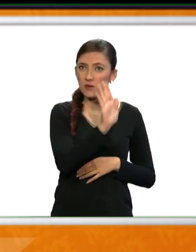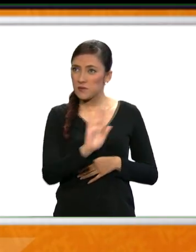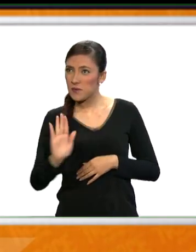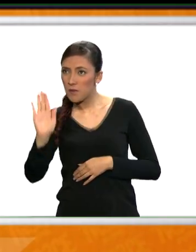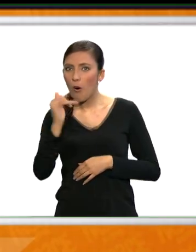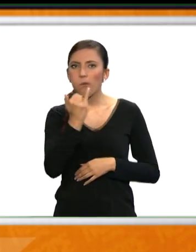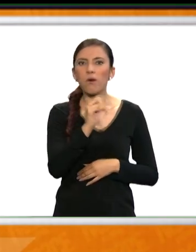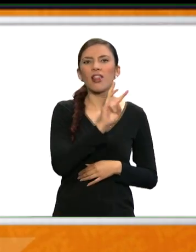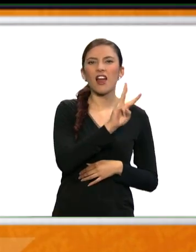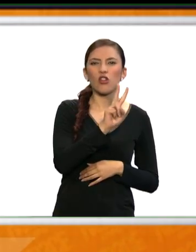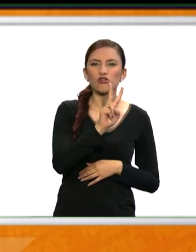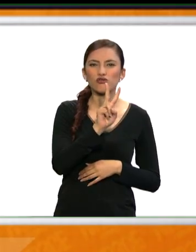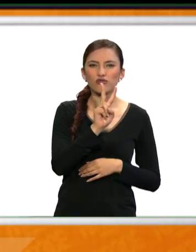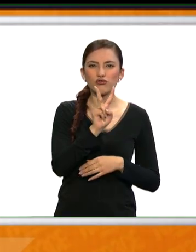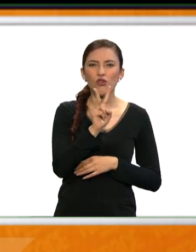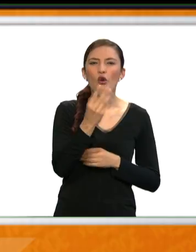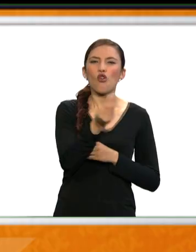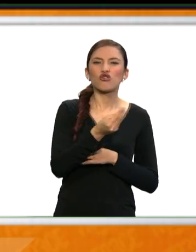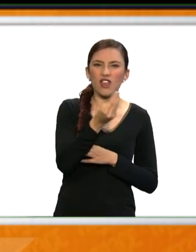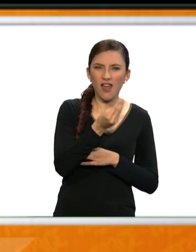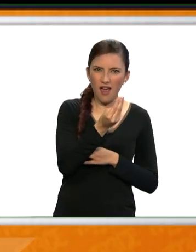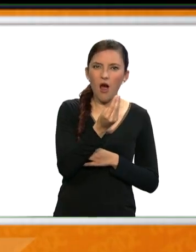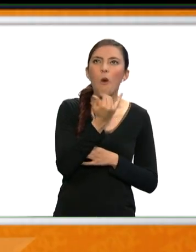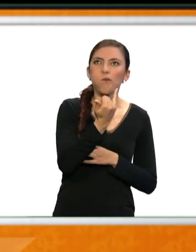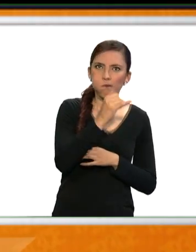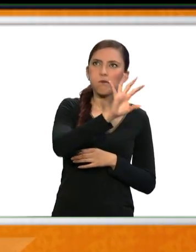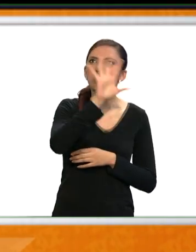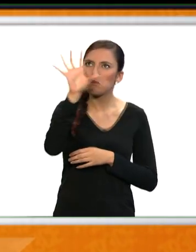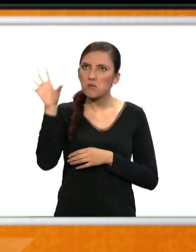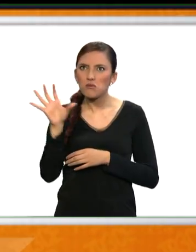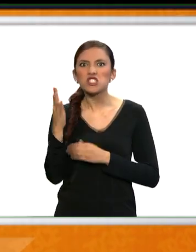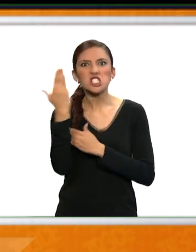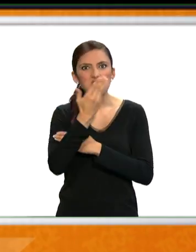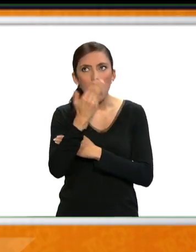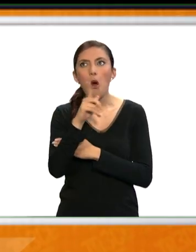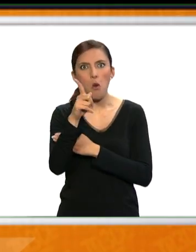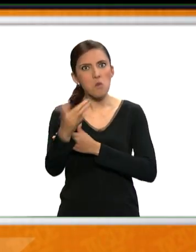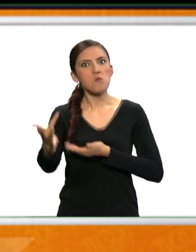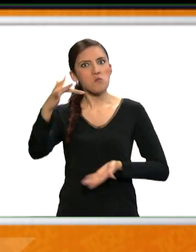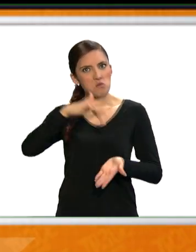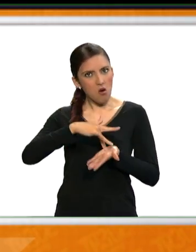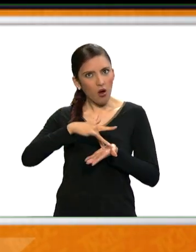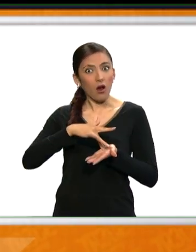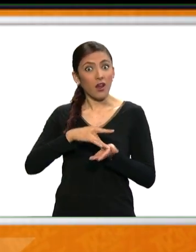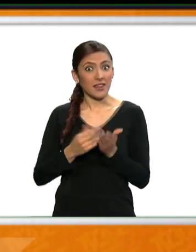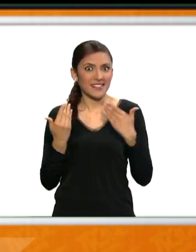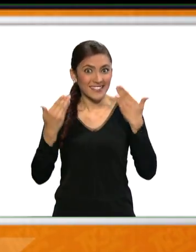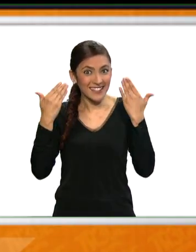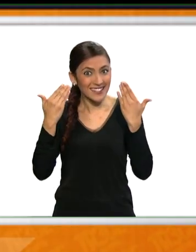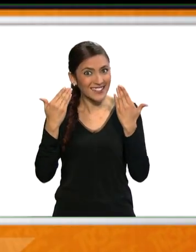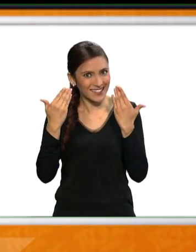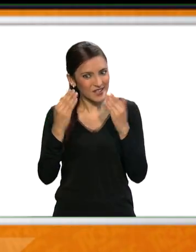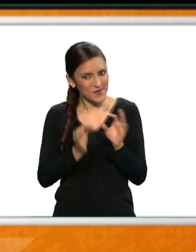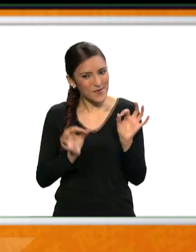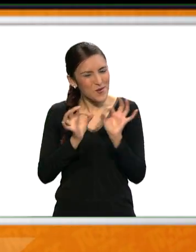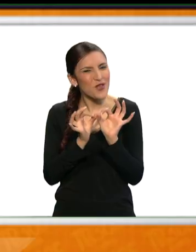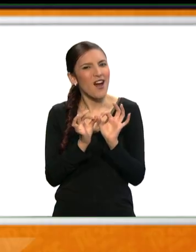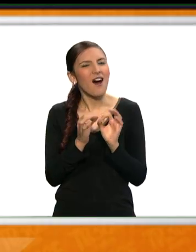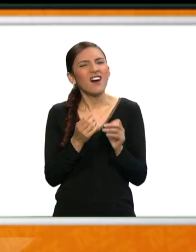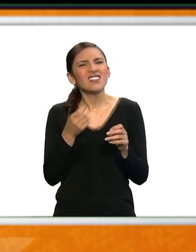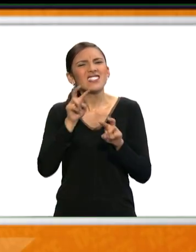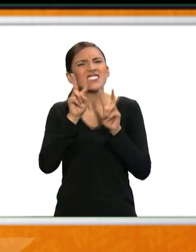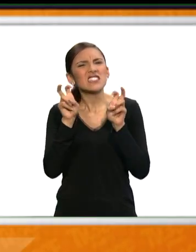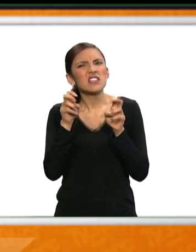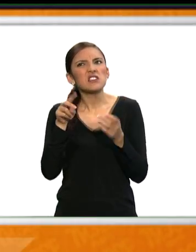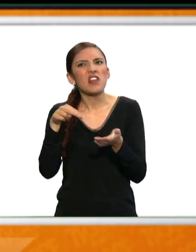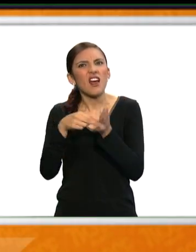cine, de los cuales 21 participaron. Y estamos viendo que ese es un paso muy importante para que se cuenten las